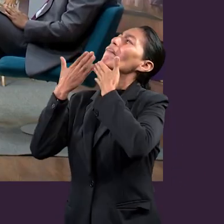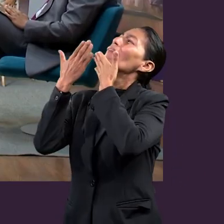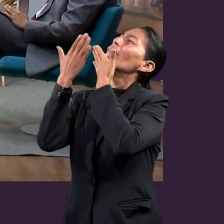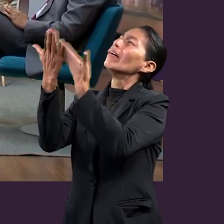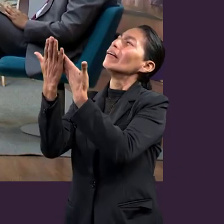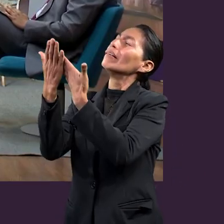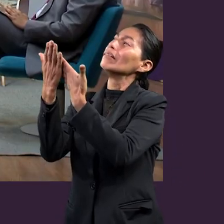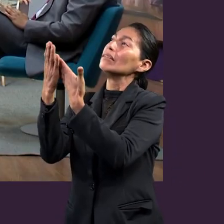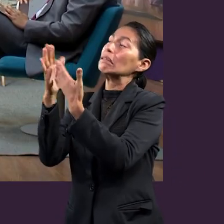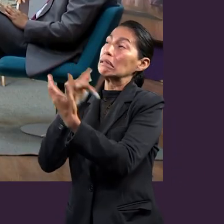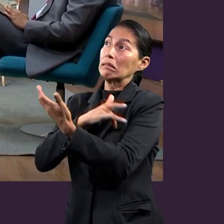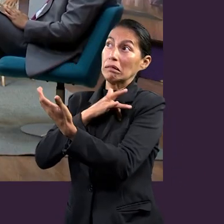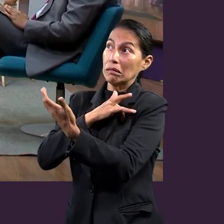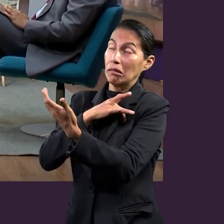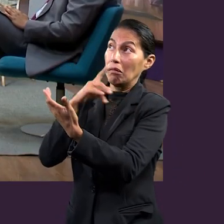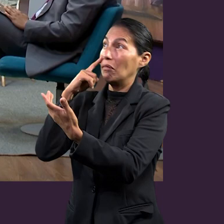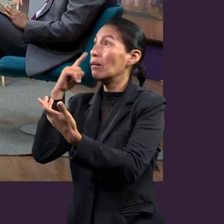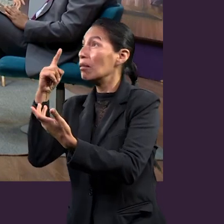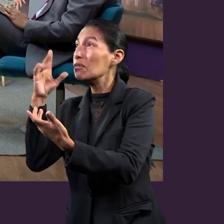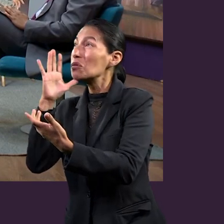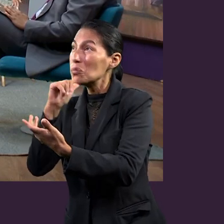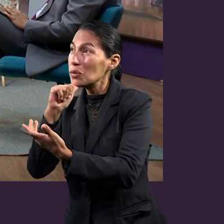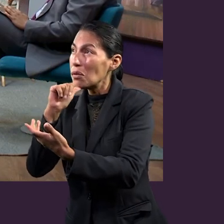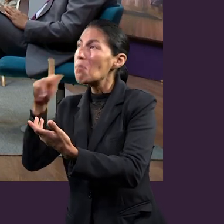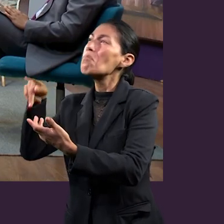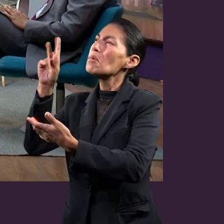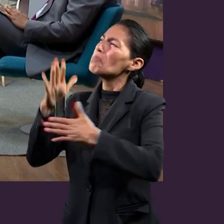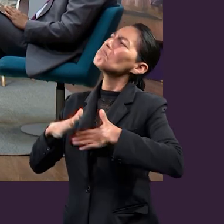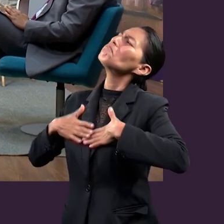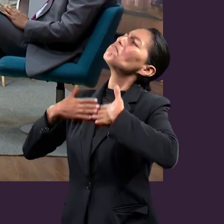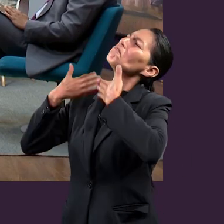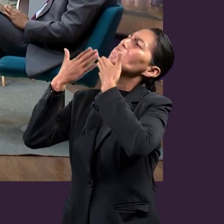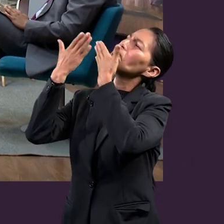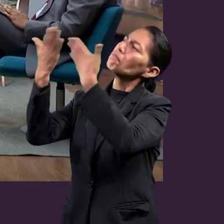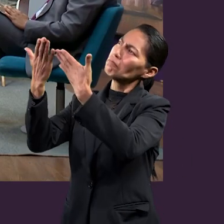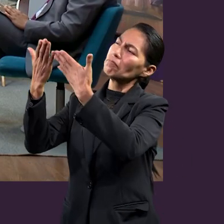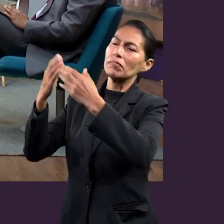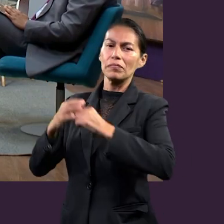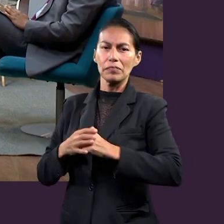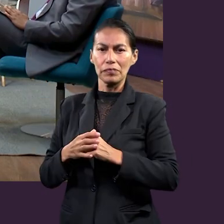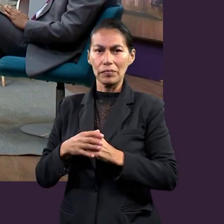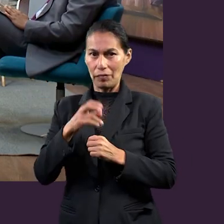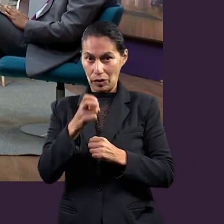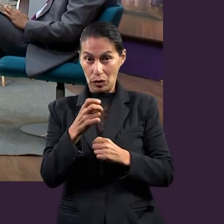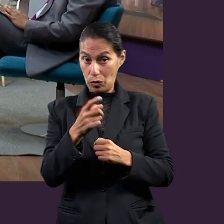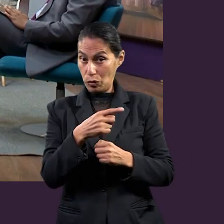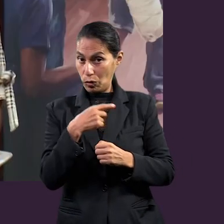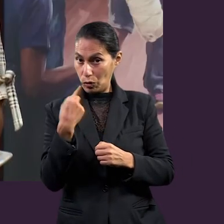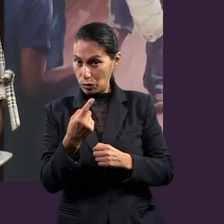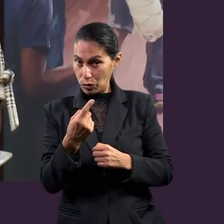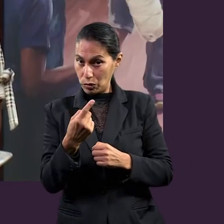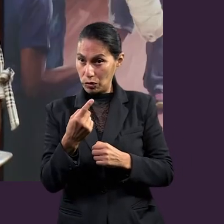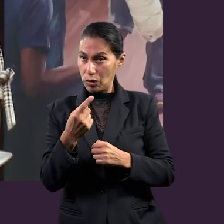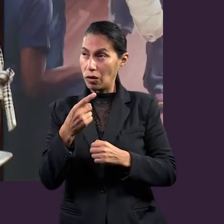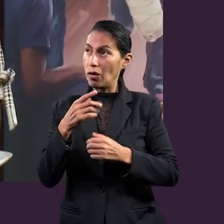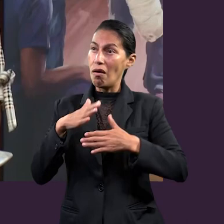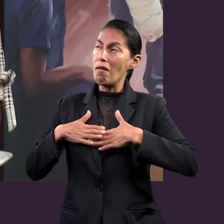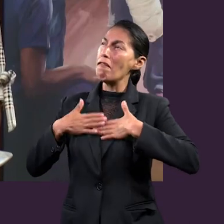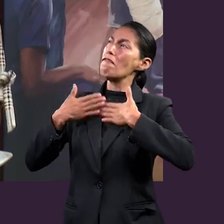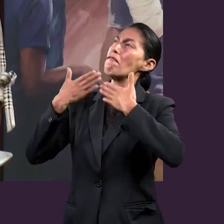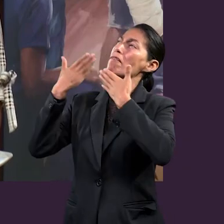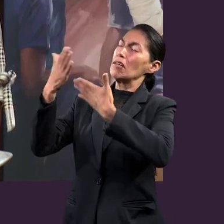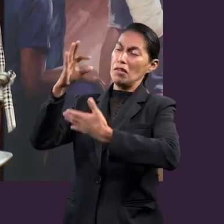no se ve es confiar en algo que no podemos sentir o no podemos ver, pero aún así lo hacemos.